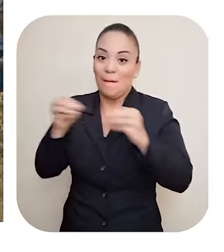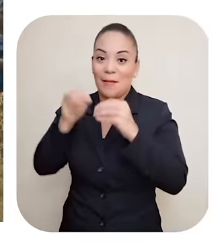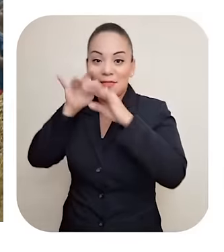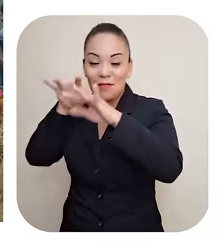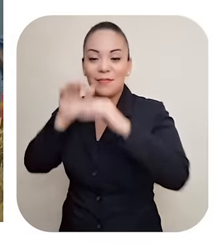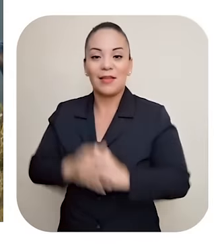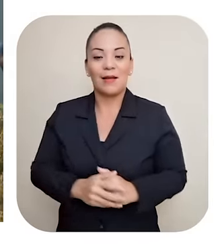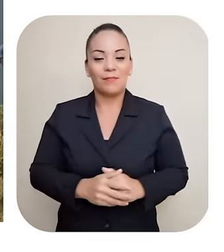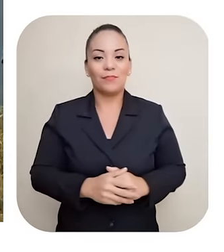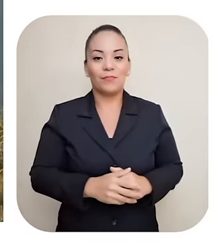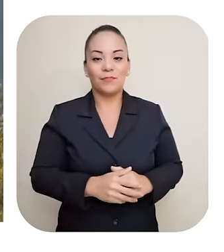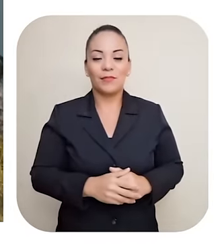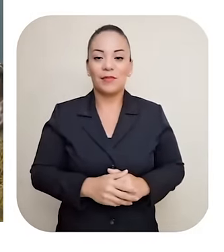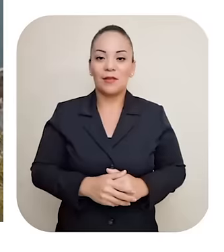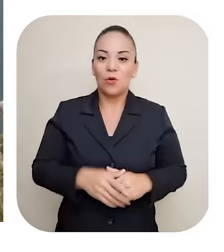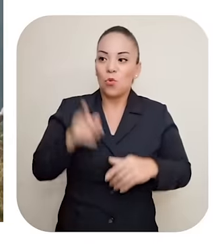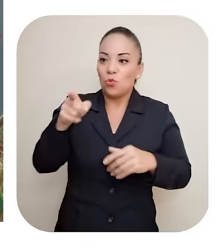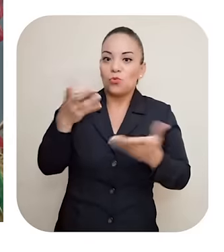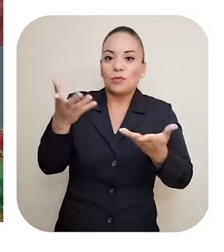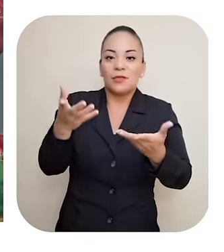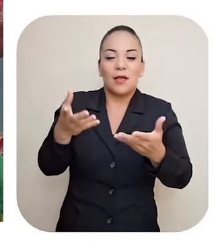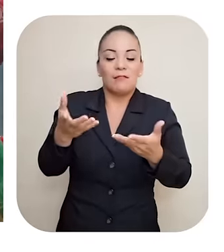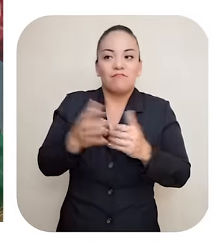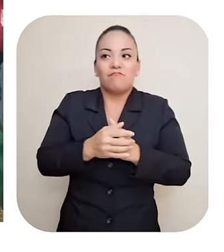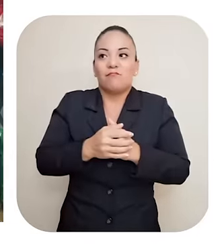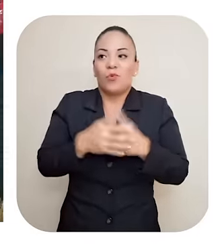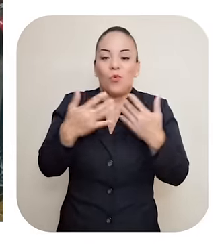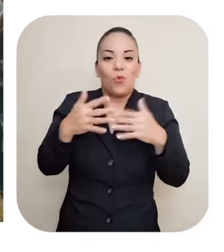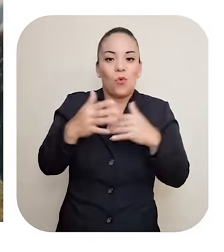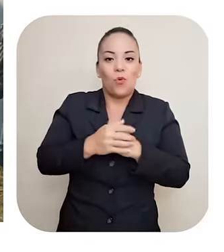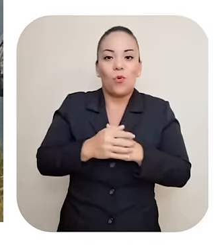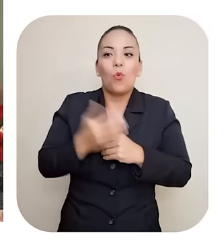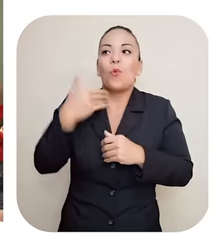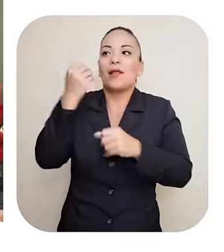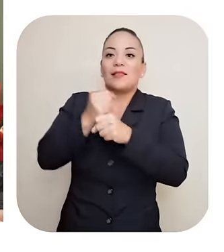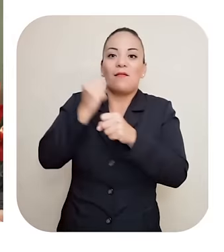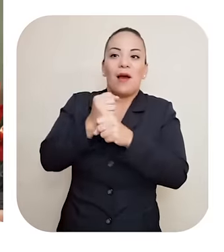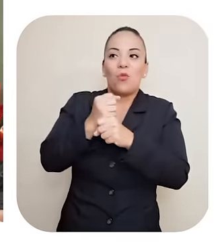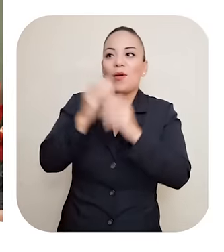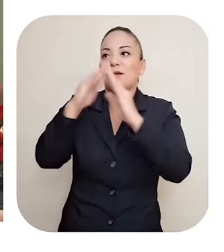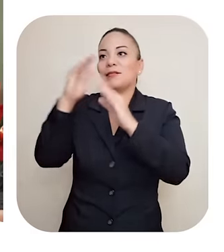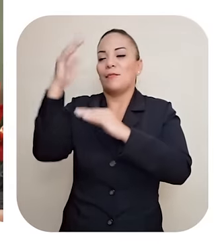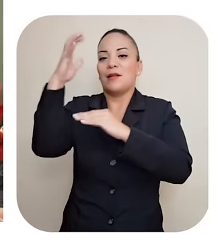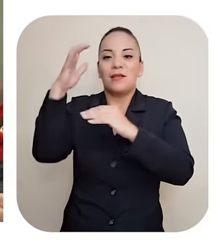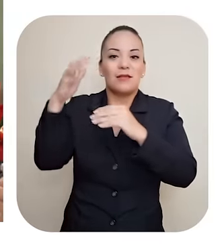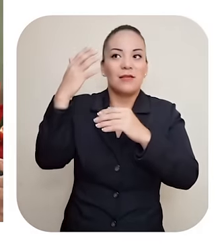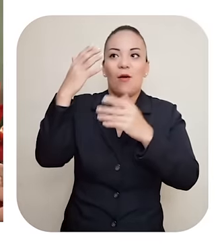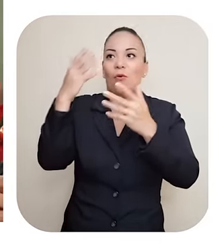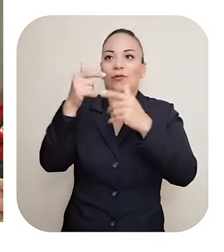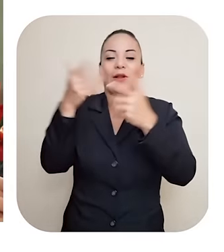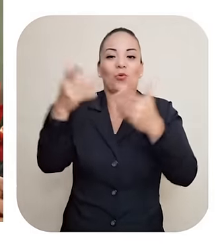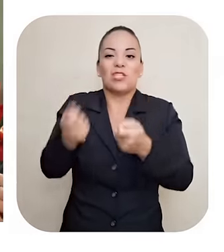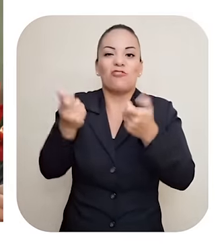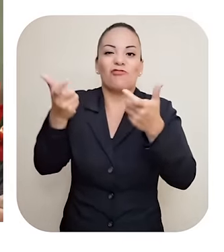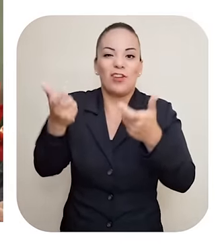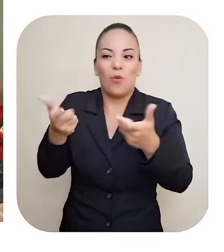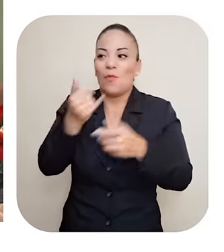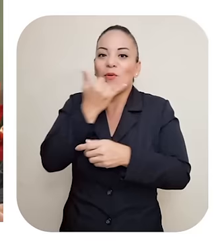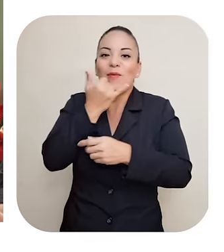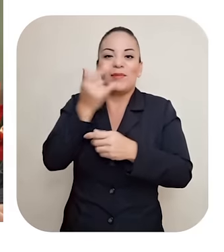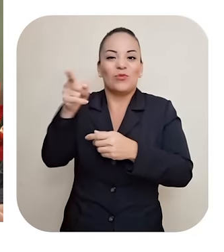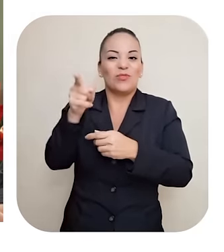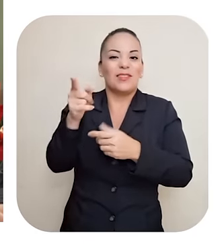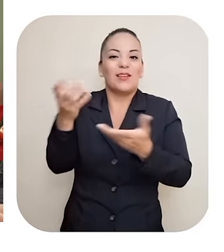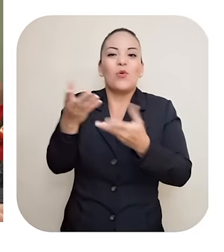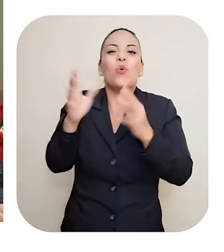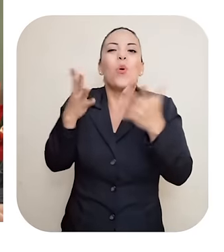Usted trabajó en la cancillería Etcétera ¿Qué fue lo que le dio? ¿Qué bicho lo picó? ¿Quién le vino a hablar? Cuéntenos ¿De